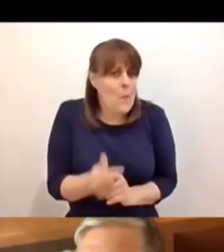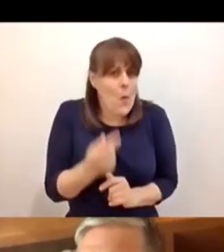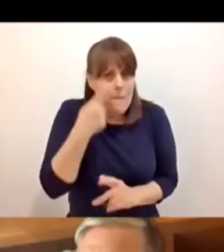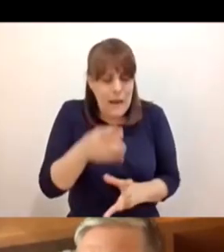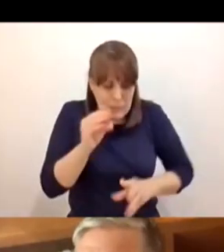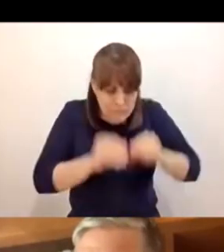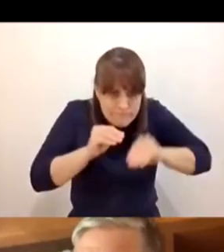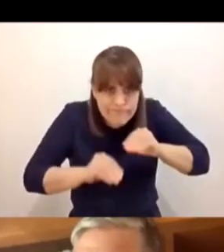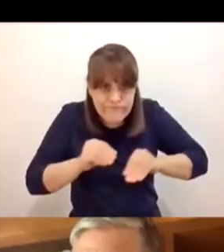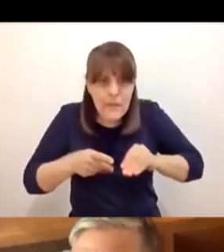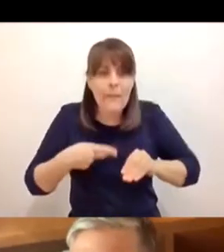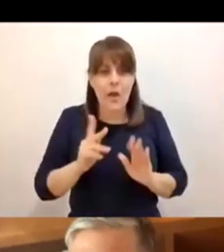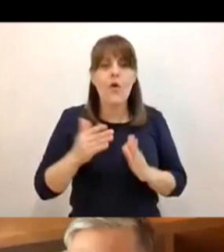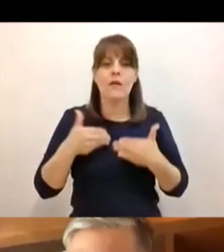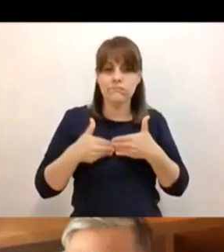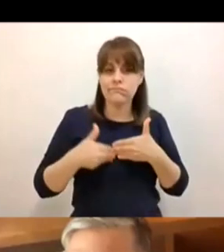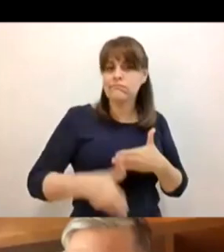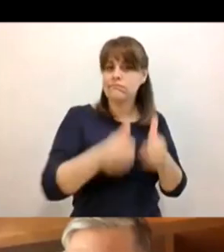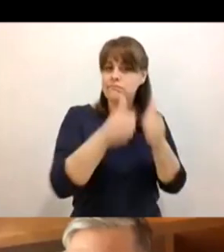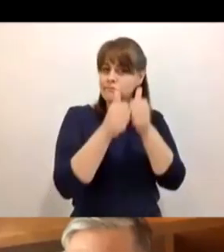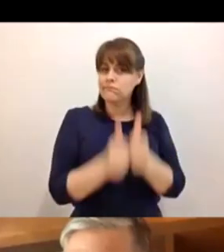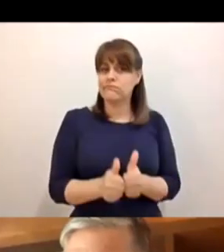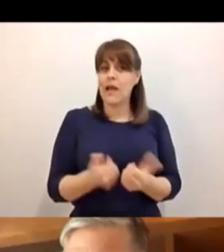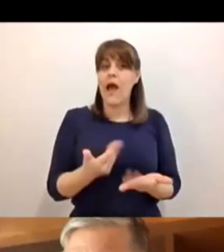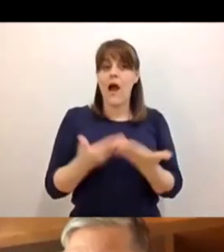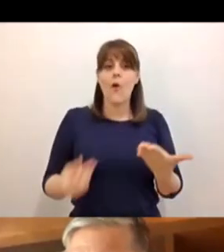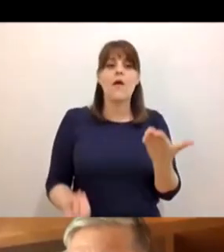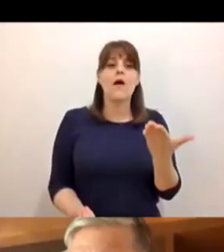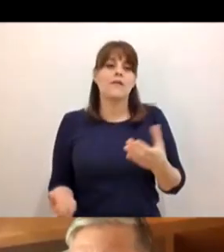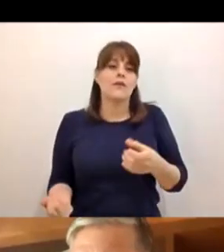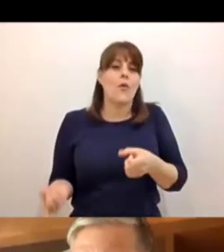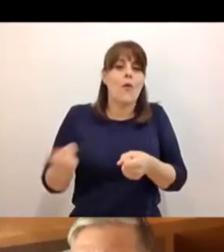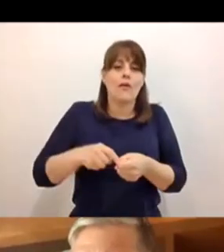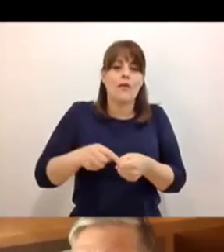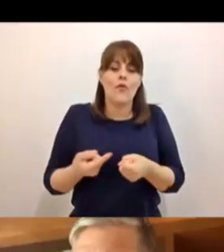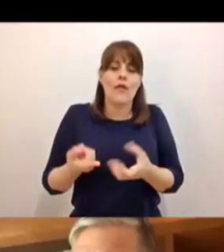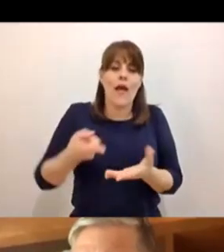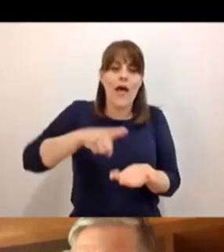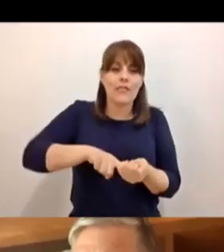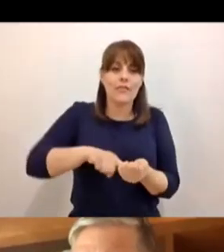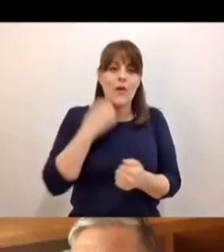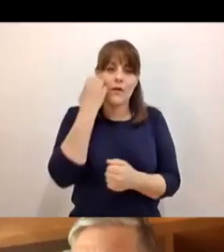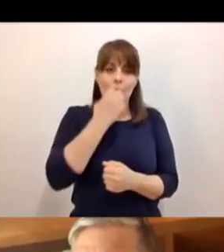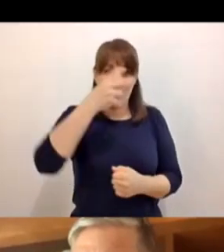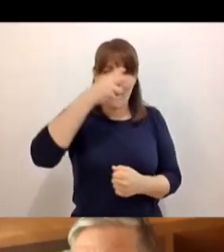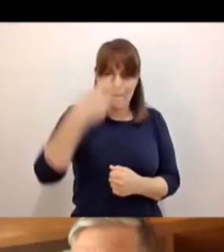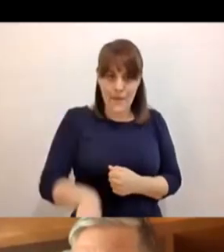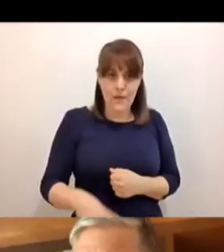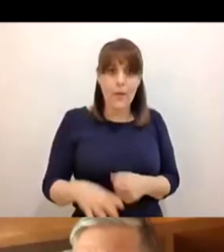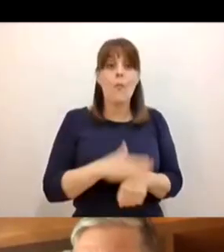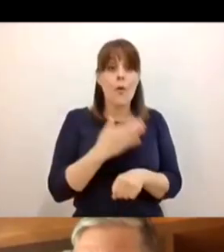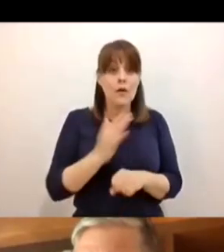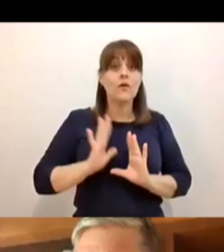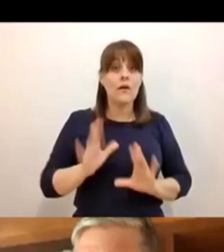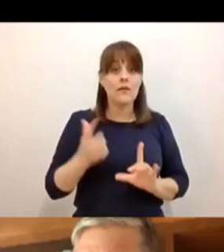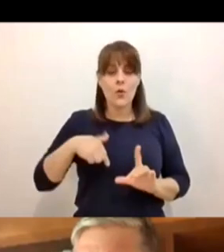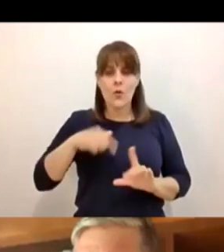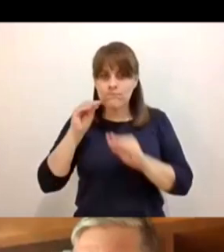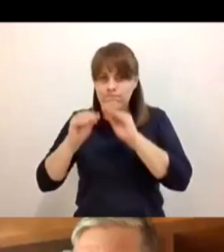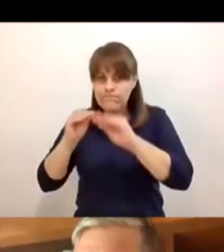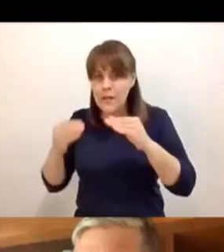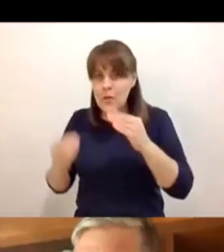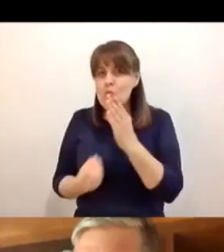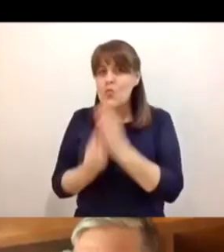ser parte de la nueva escuela mexicana. Y por eso estamos creando ya el canal educativo de CEP en